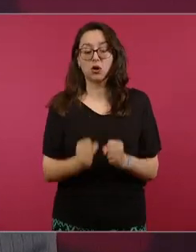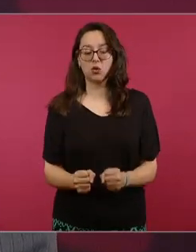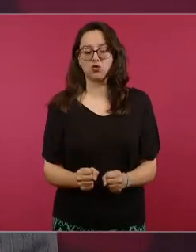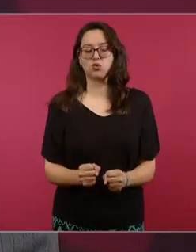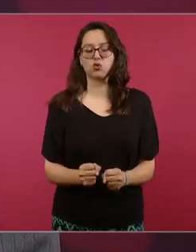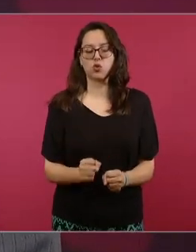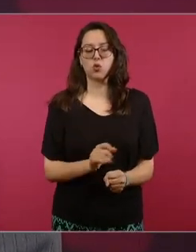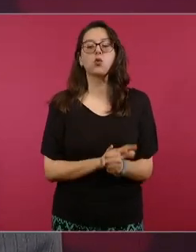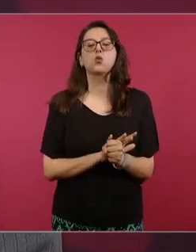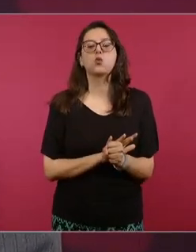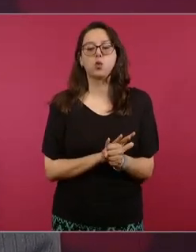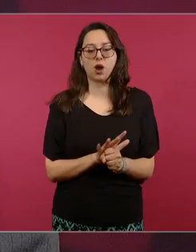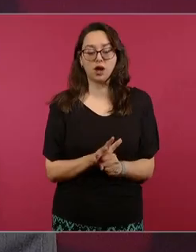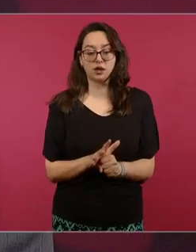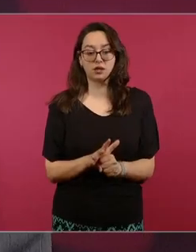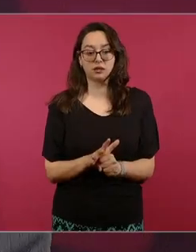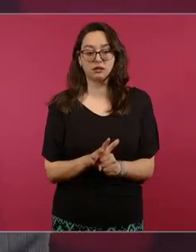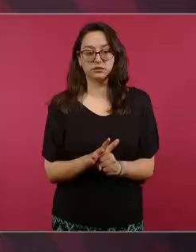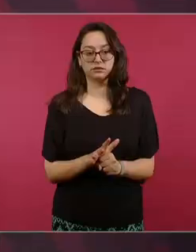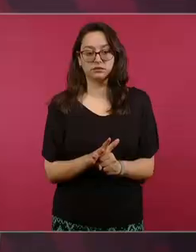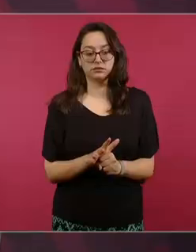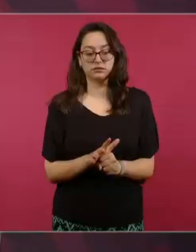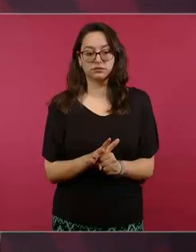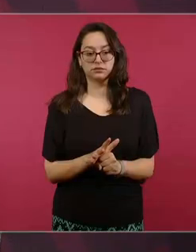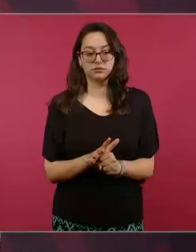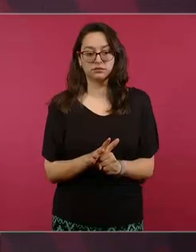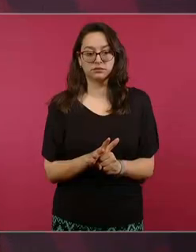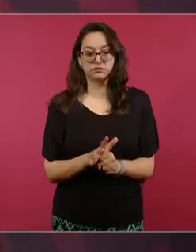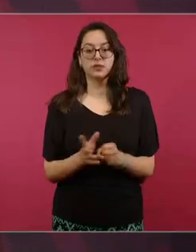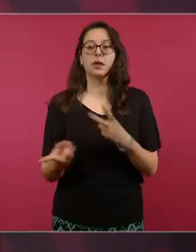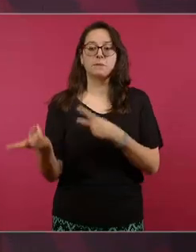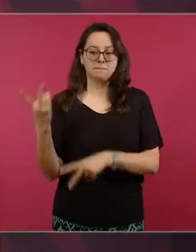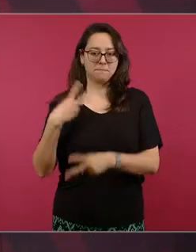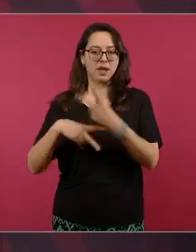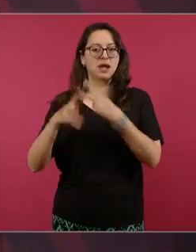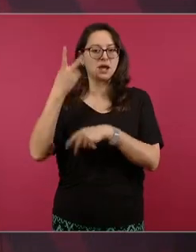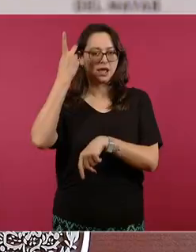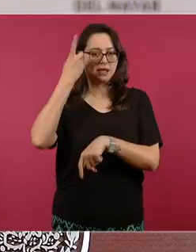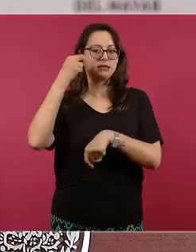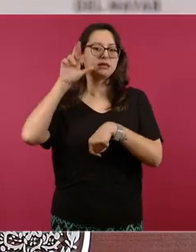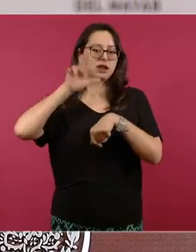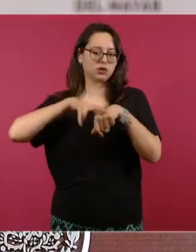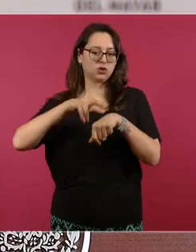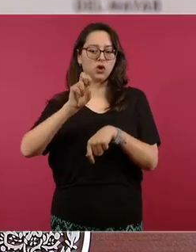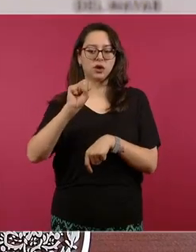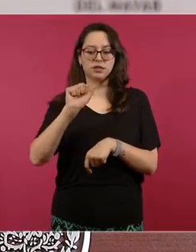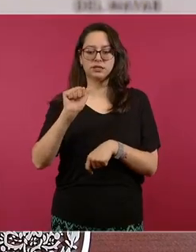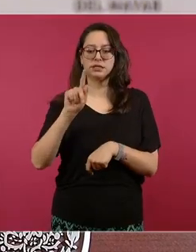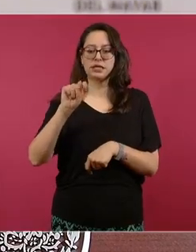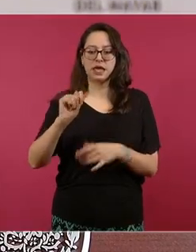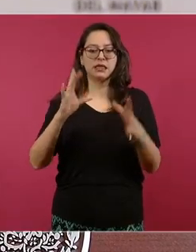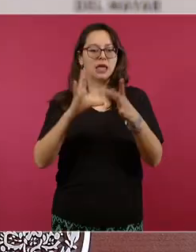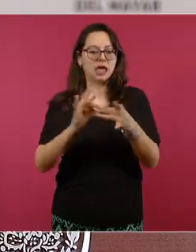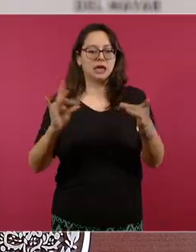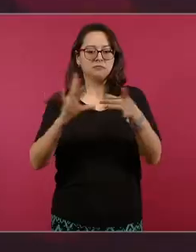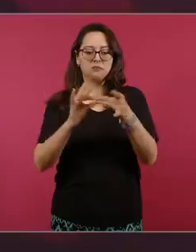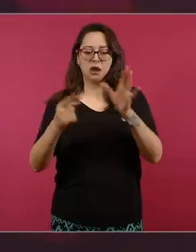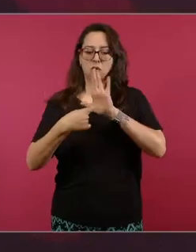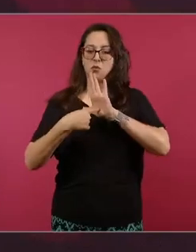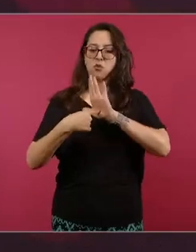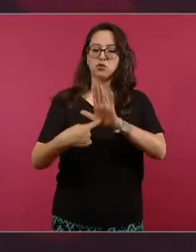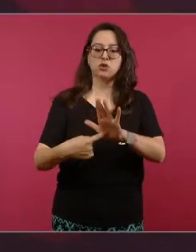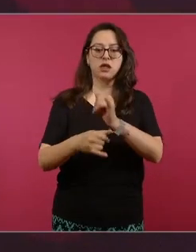lo explicara el director del SAT porque ustedes